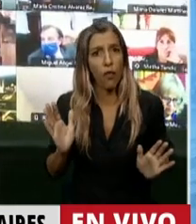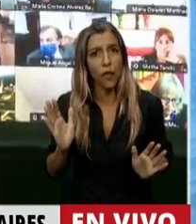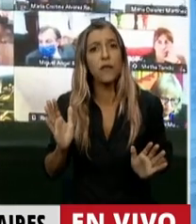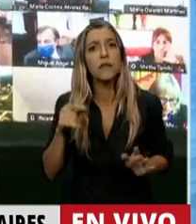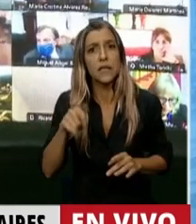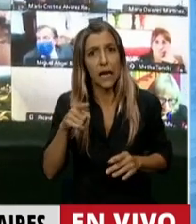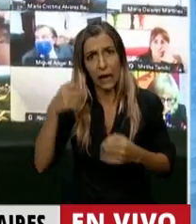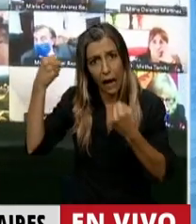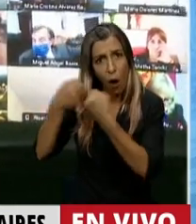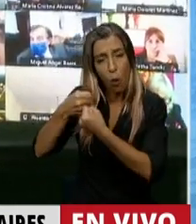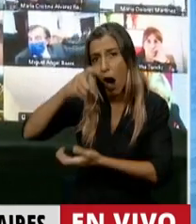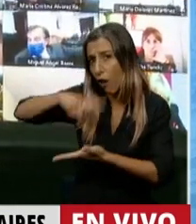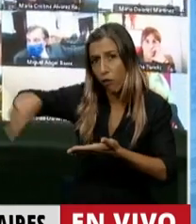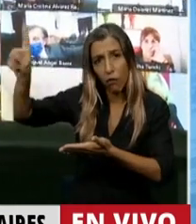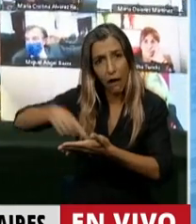definitivamente ese acuerdo?